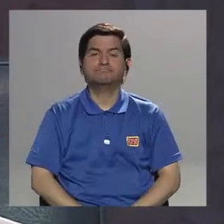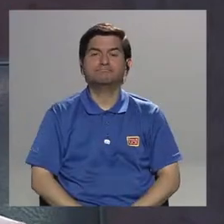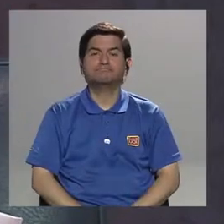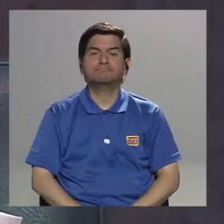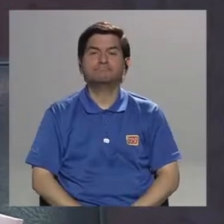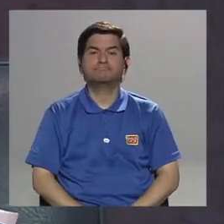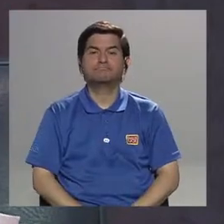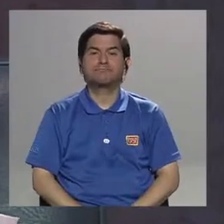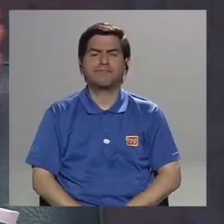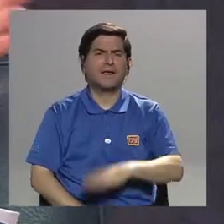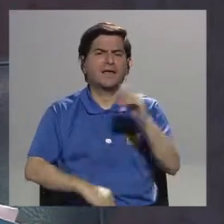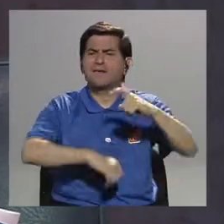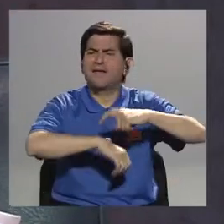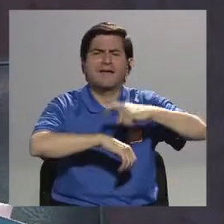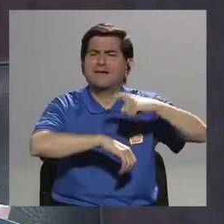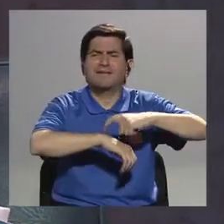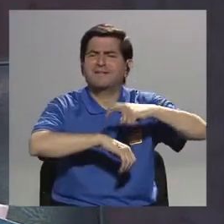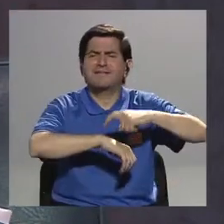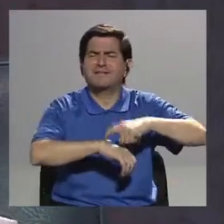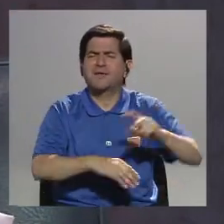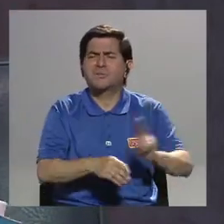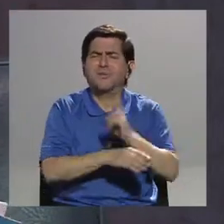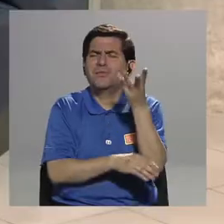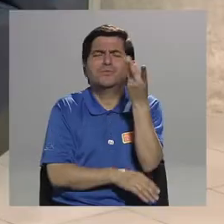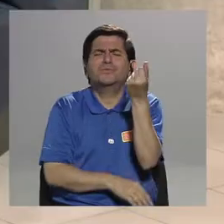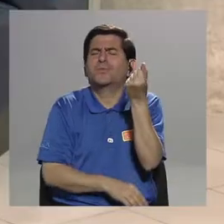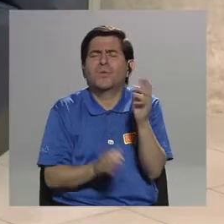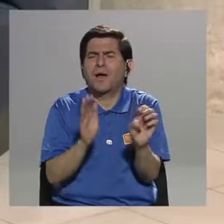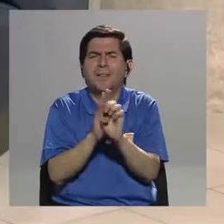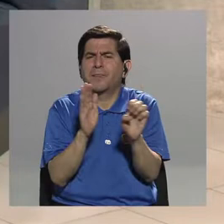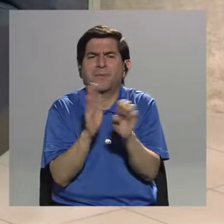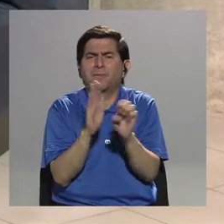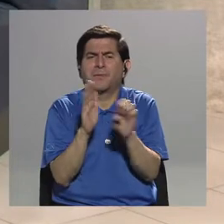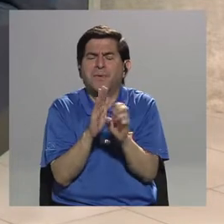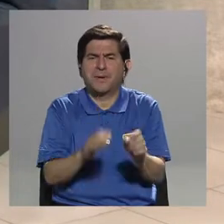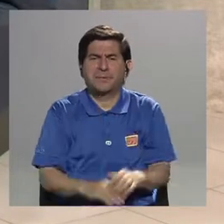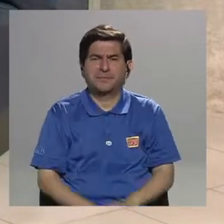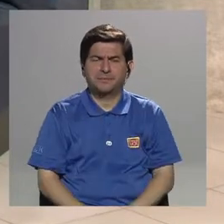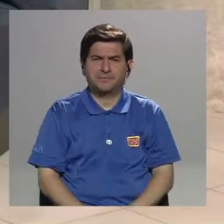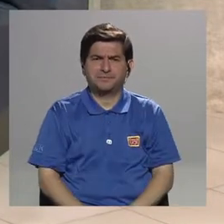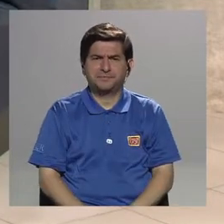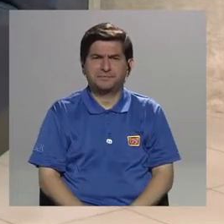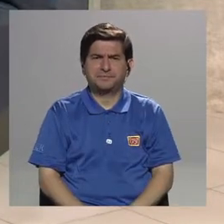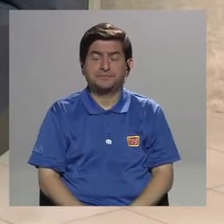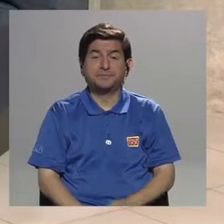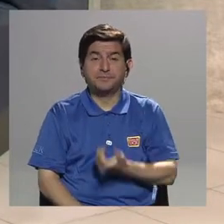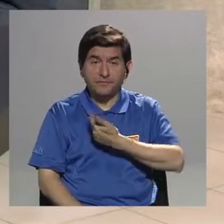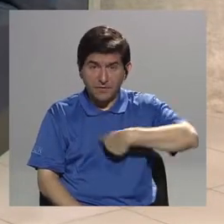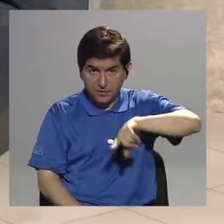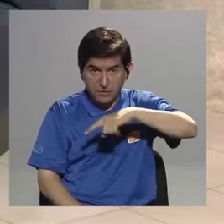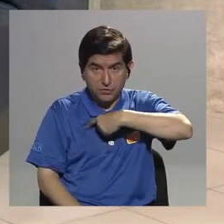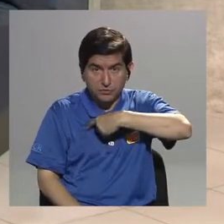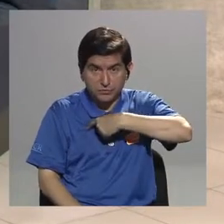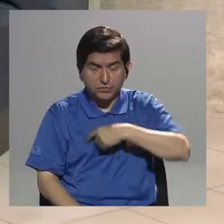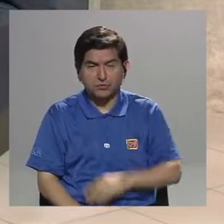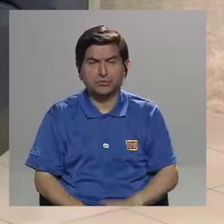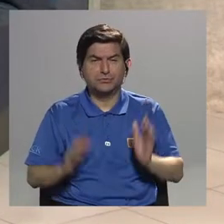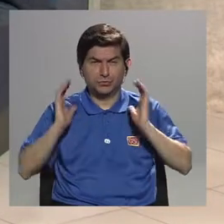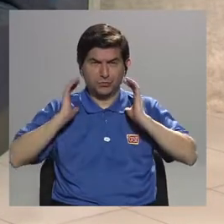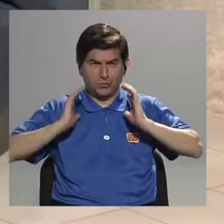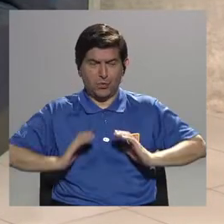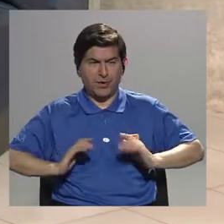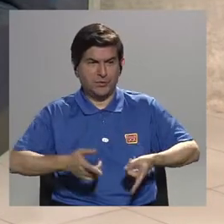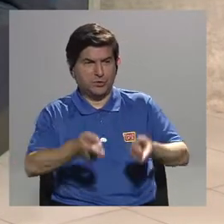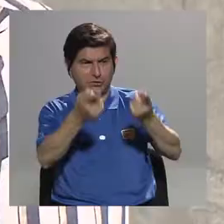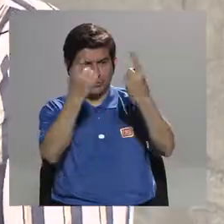tanto uso le pueden dar, por ejemplo, a un cuerpo? Nosotros, para nosotros, los cuerpos que ingresan a nuestra universidad son